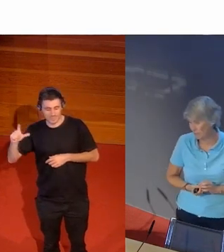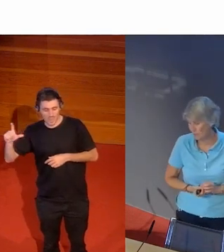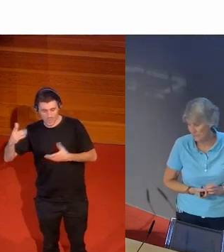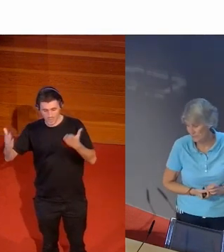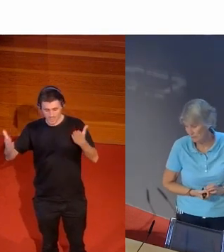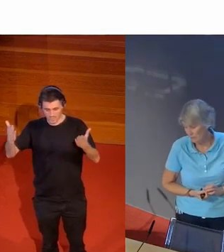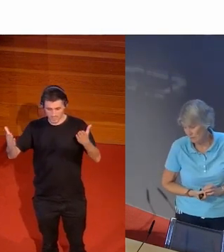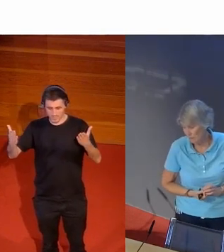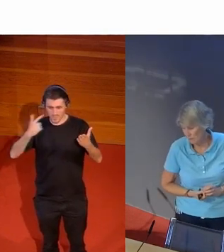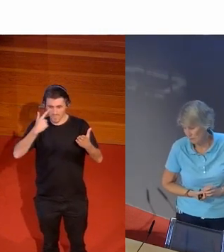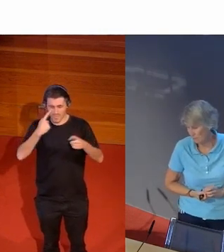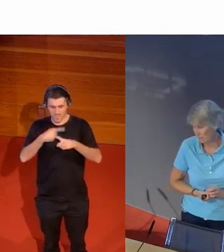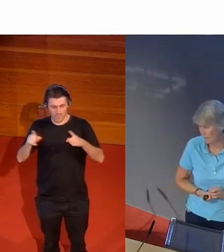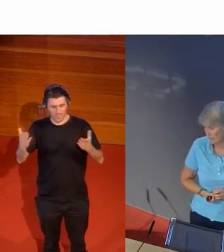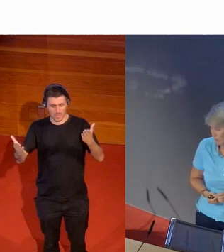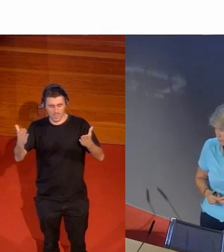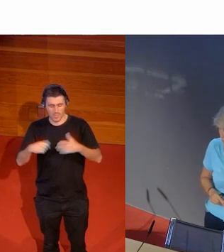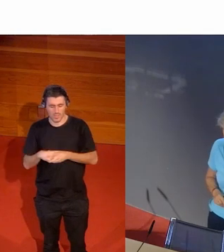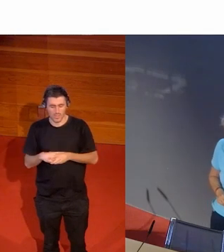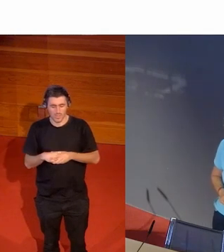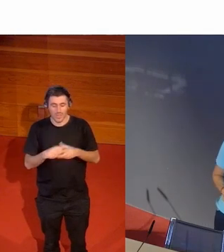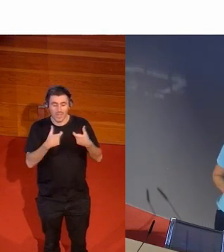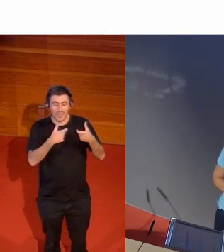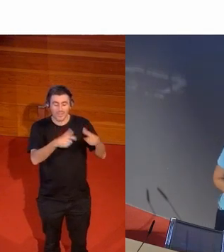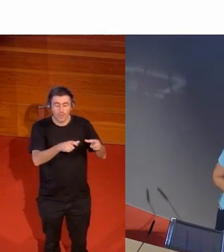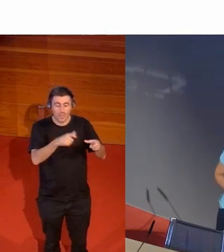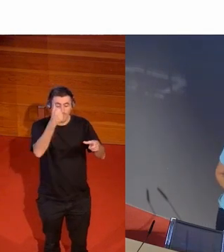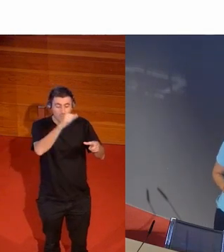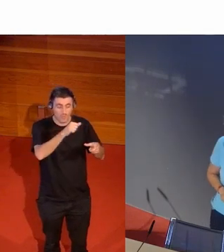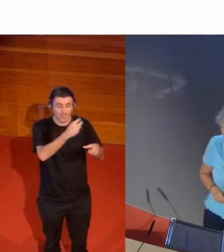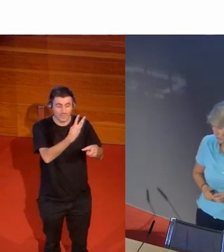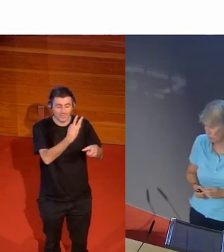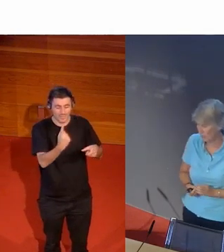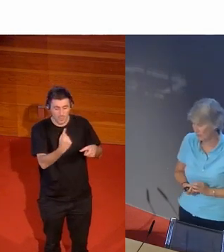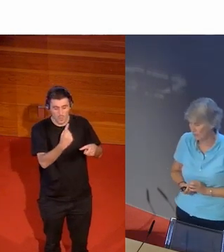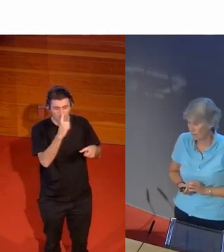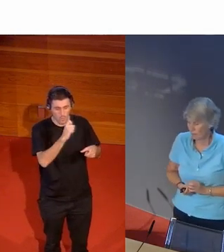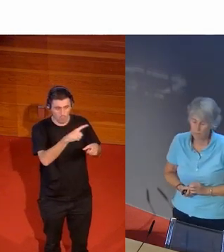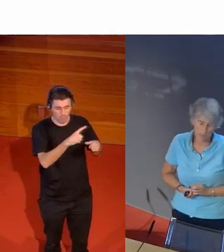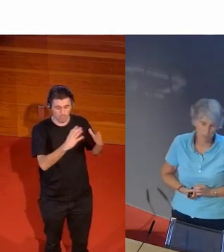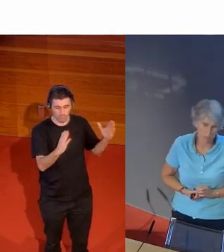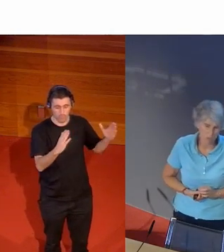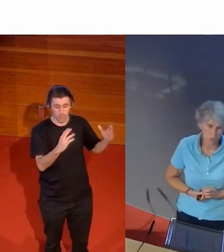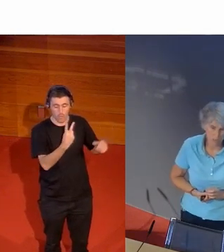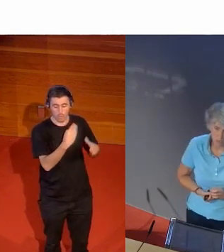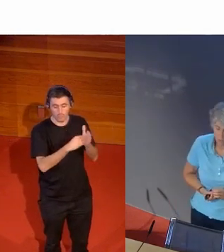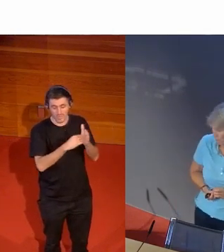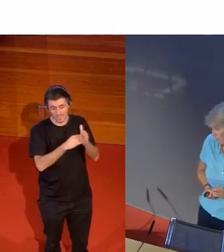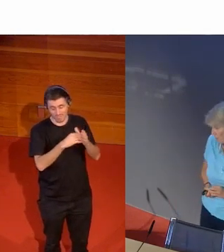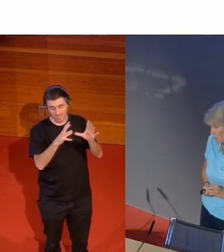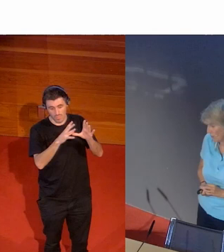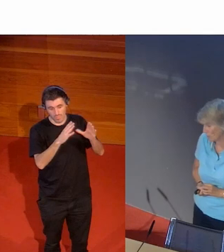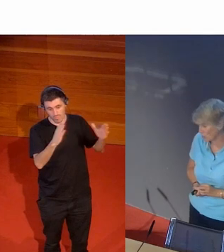las informaciones en la categoría masculina en esos 31 años hasta 2010 en la categoría masculina